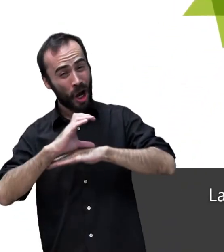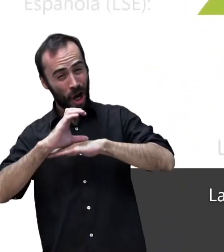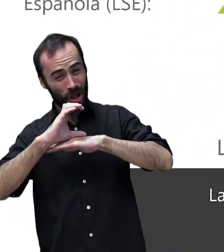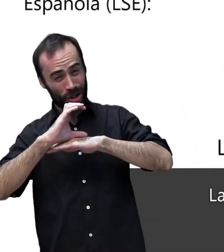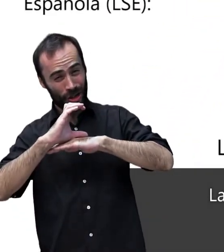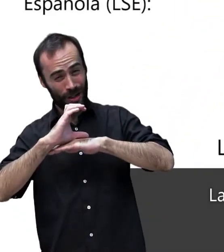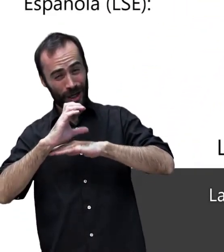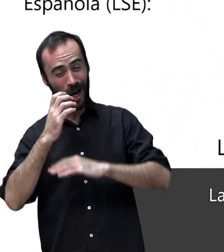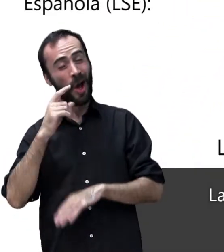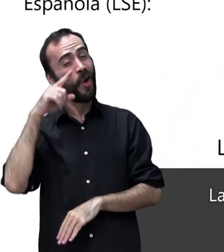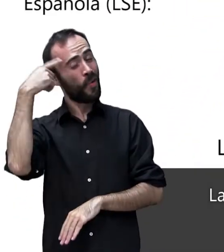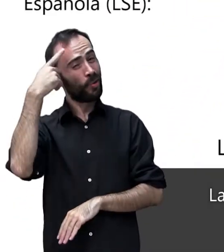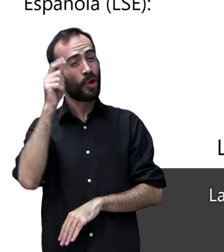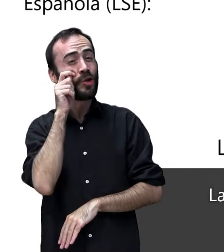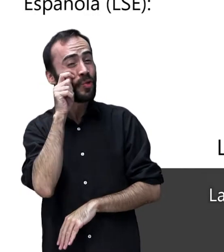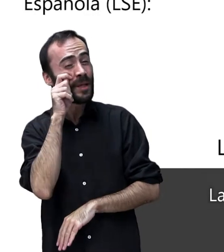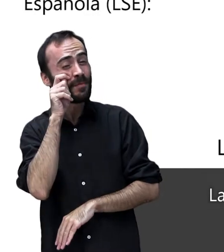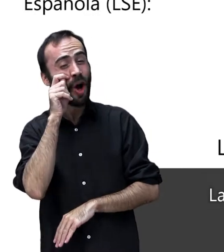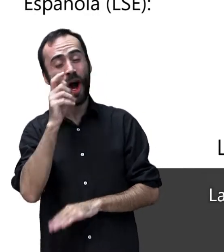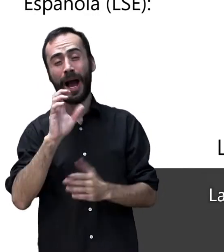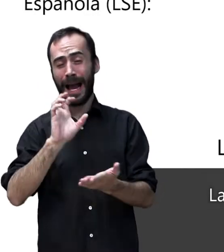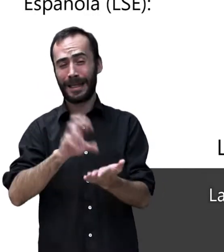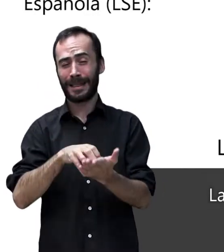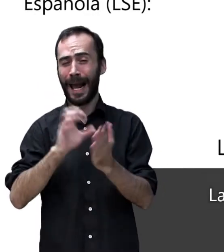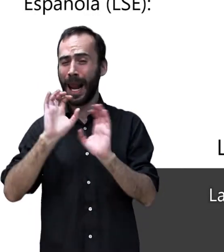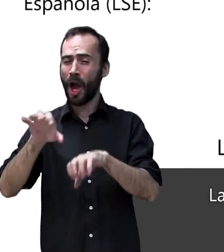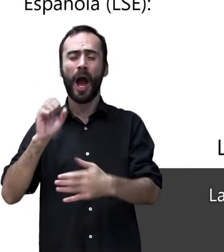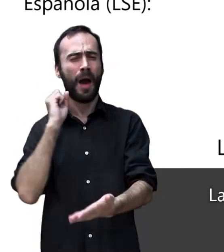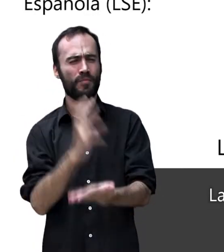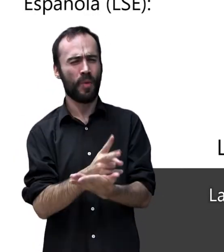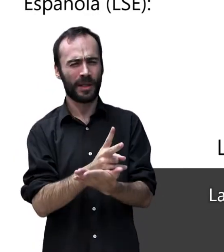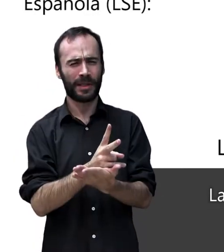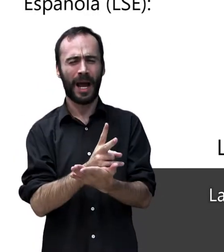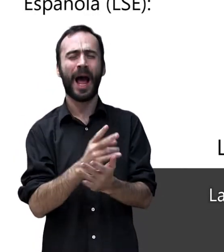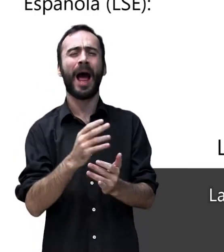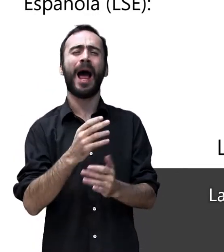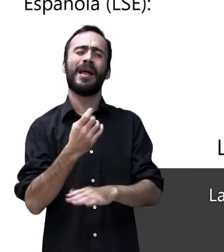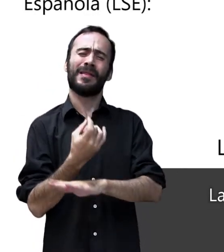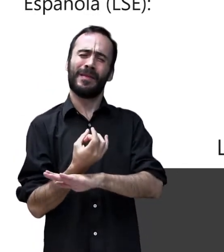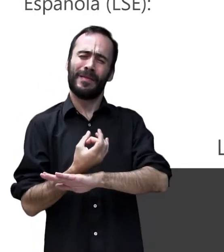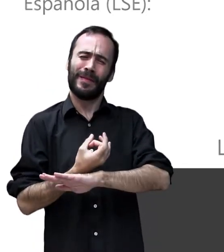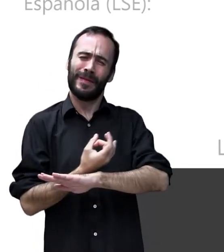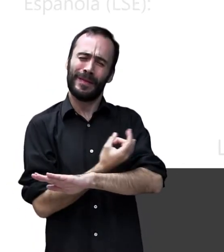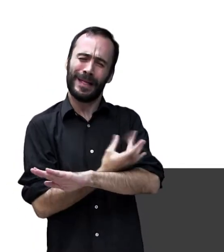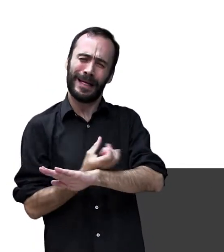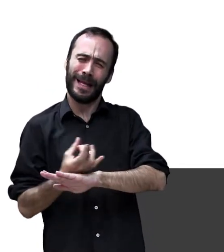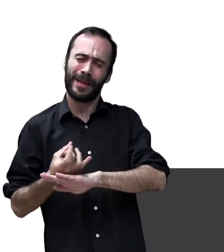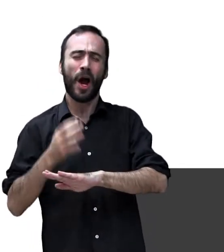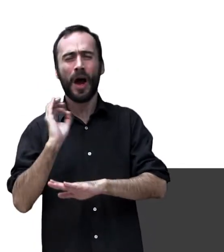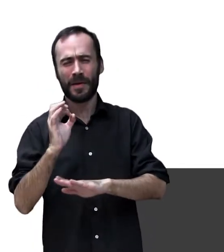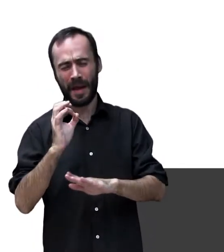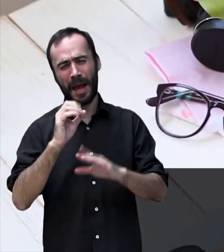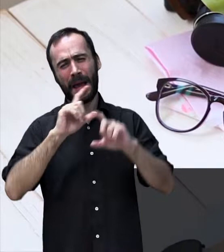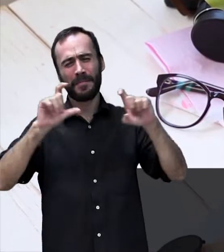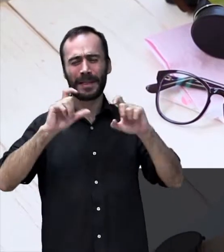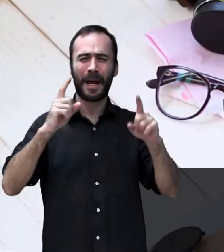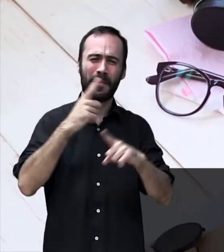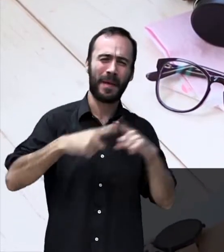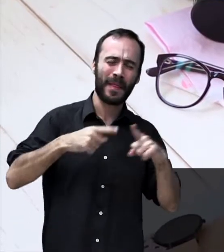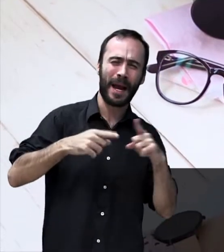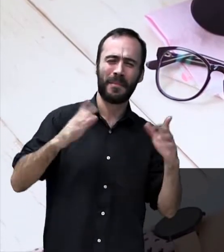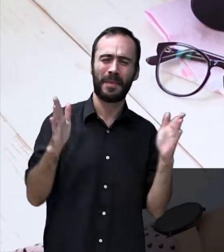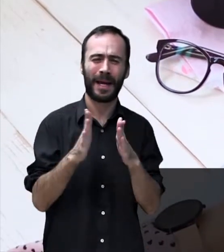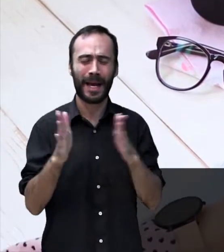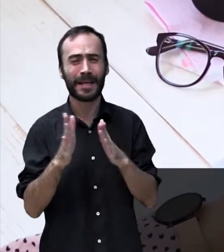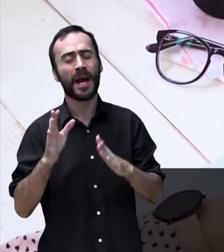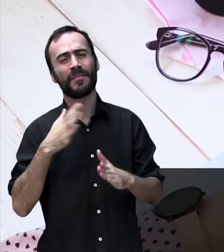La Consejería de Cultura y Turismo de Castilla y León, apostando por la digitalización de las pymes, quiere promover la tramitación electrónica